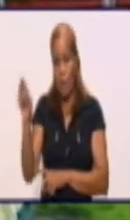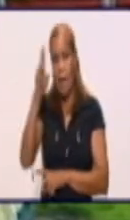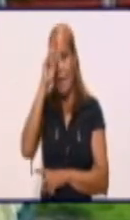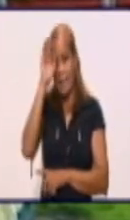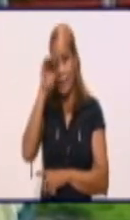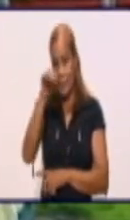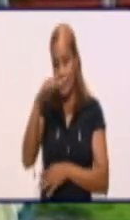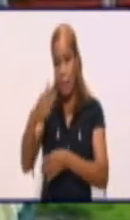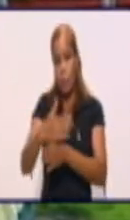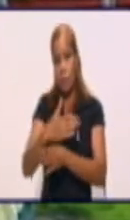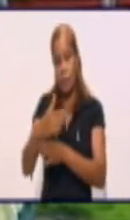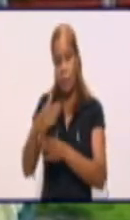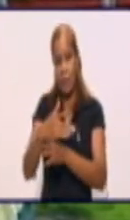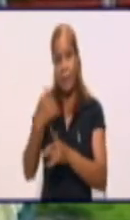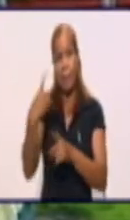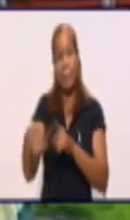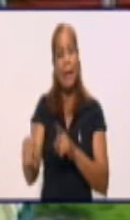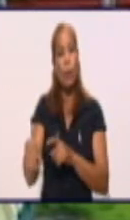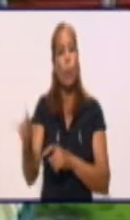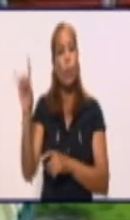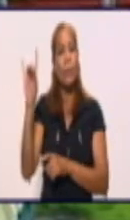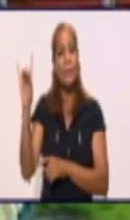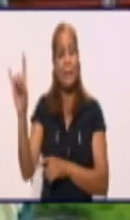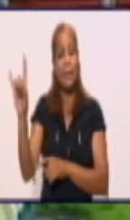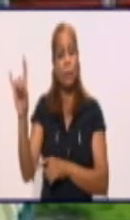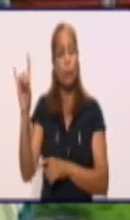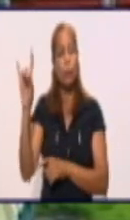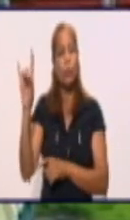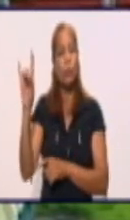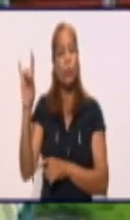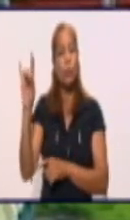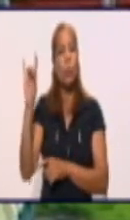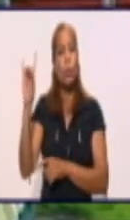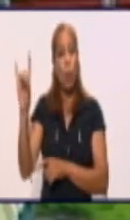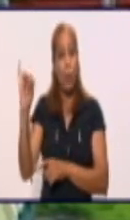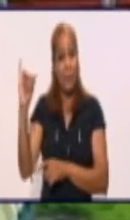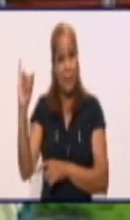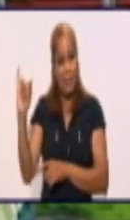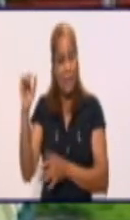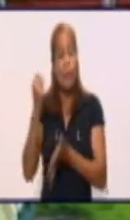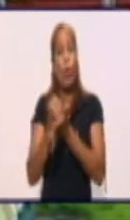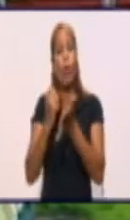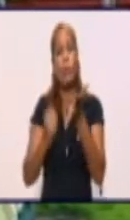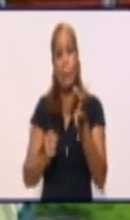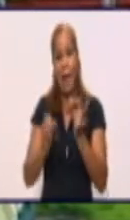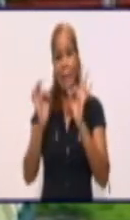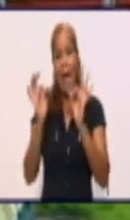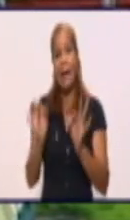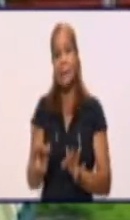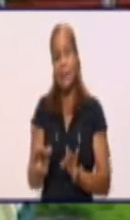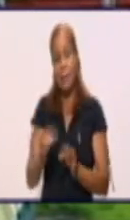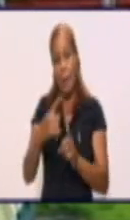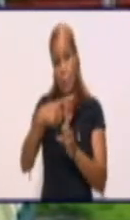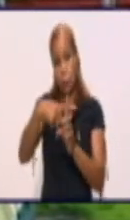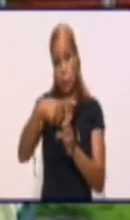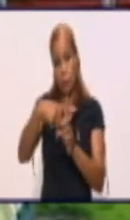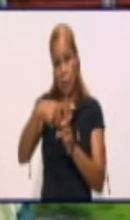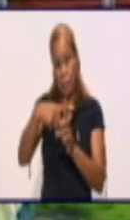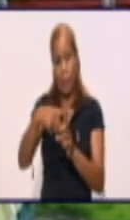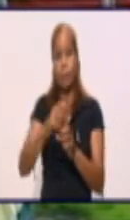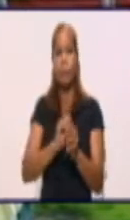Pero 956 son confirmadas activas de la COVID-19.